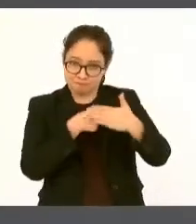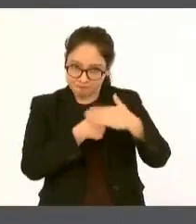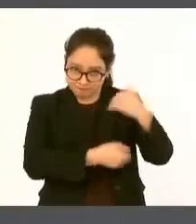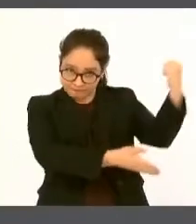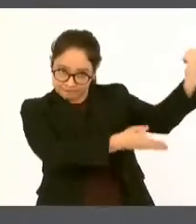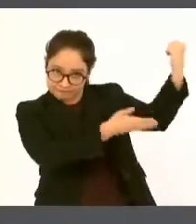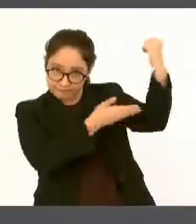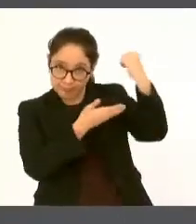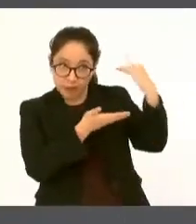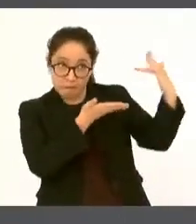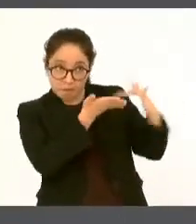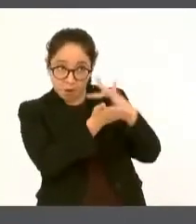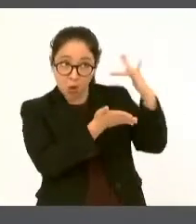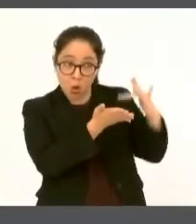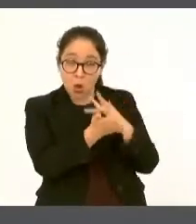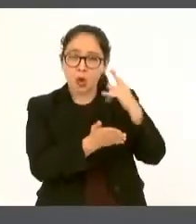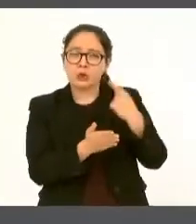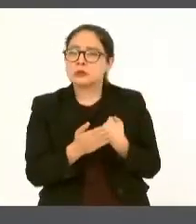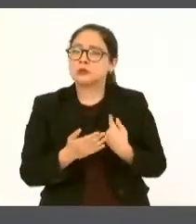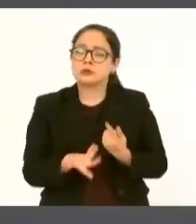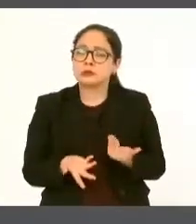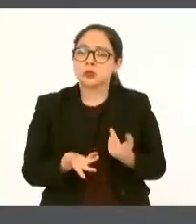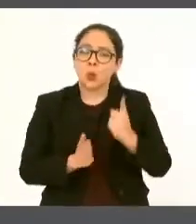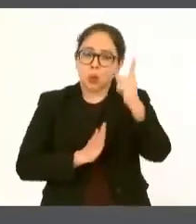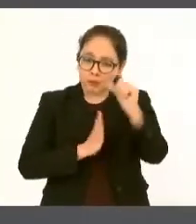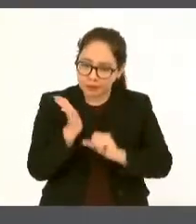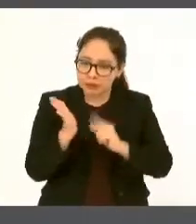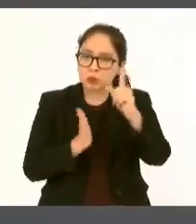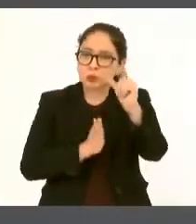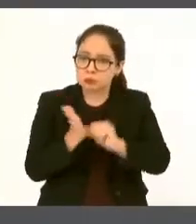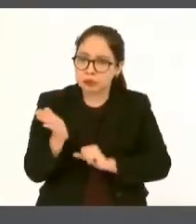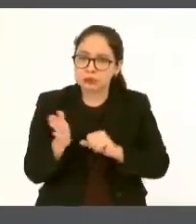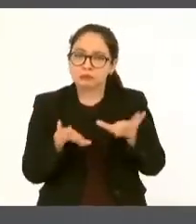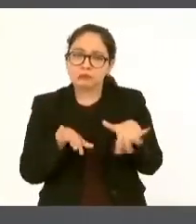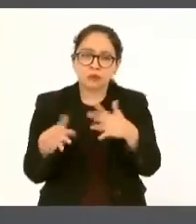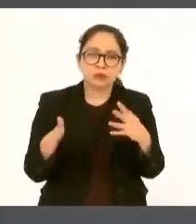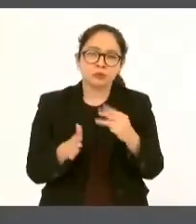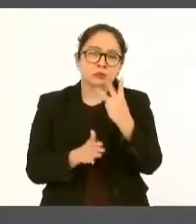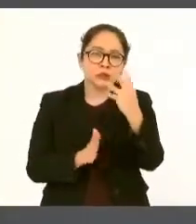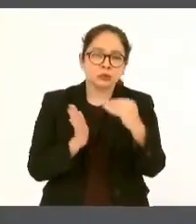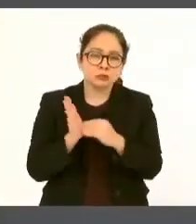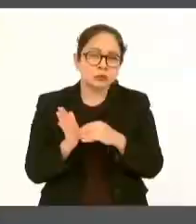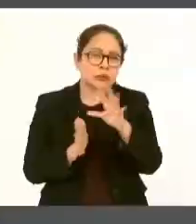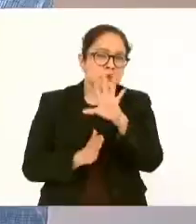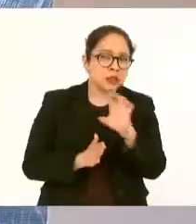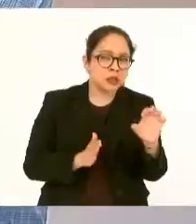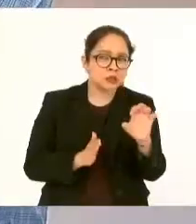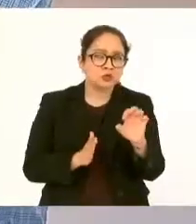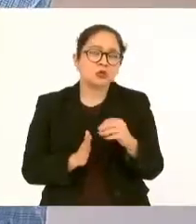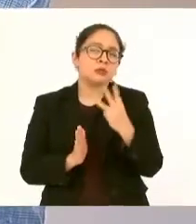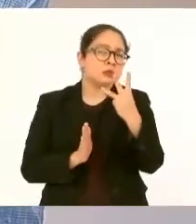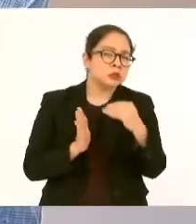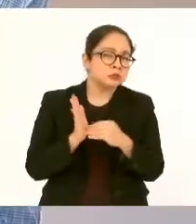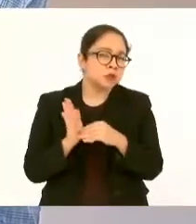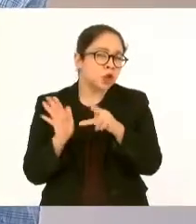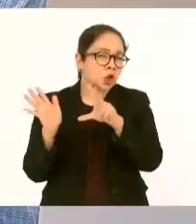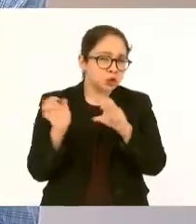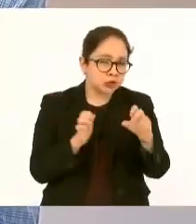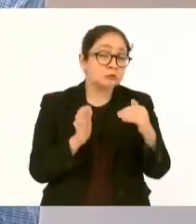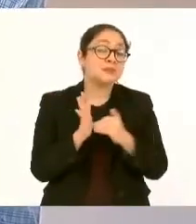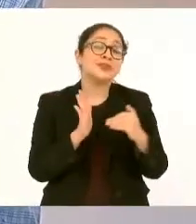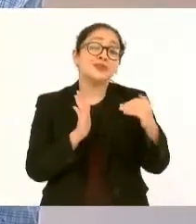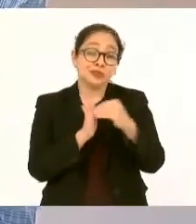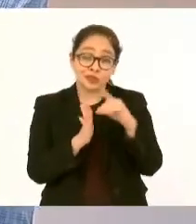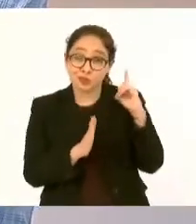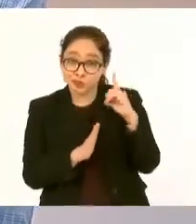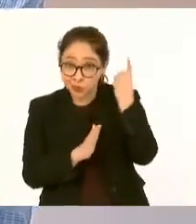mes con mes llegan de 3 mil 500 a 3 mil 800 millones